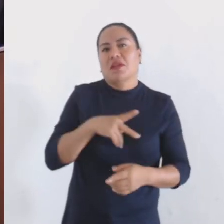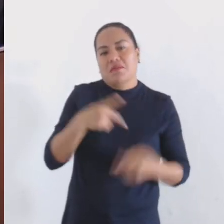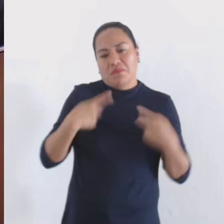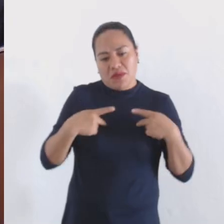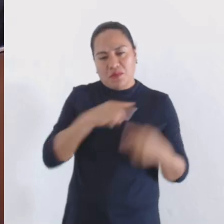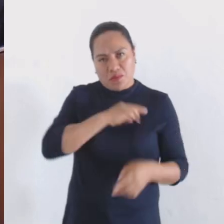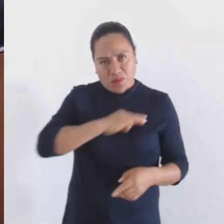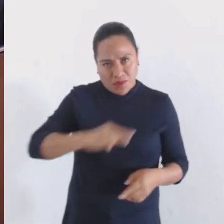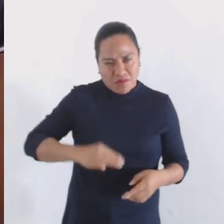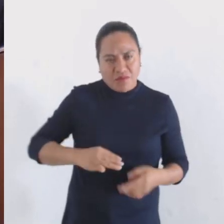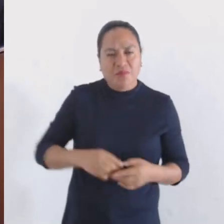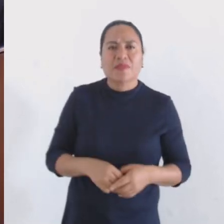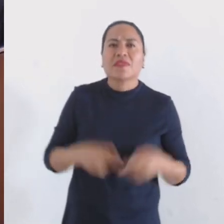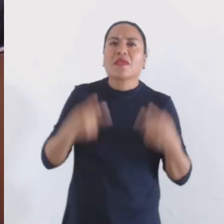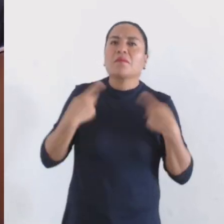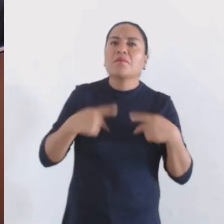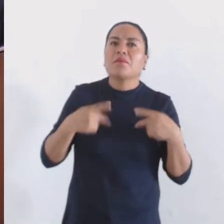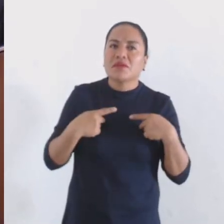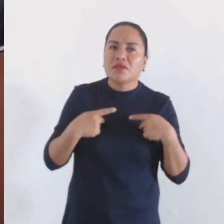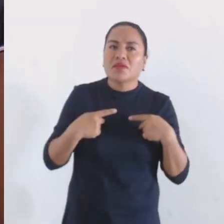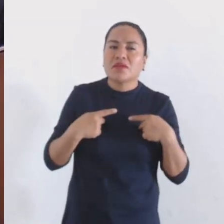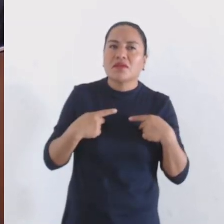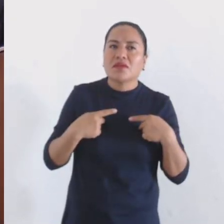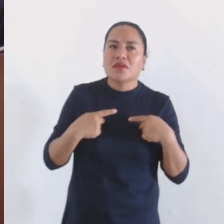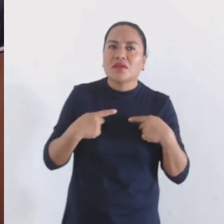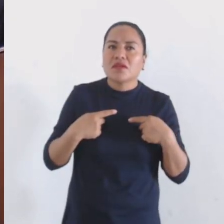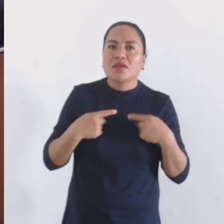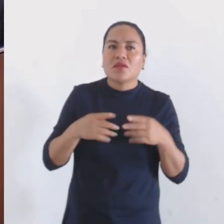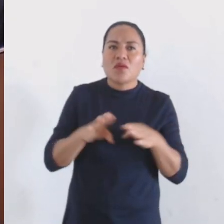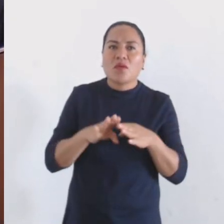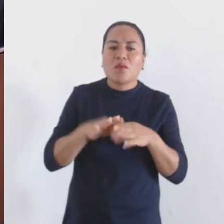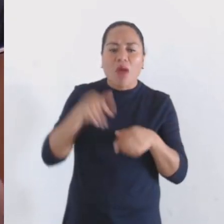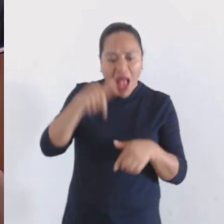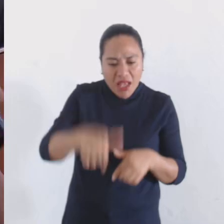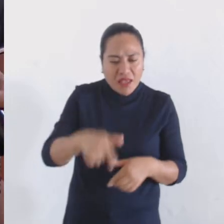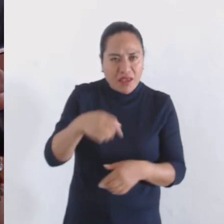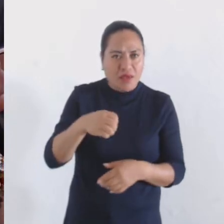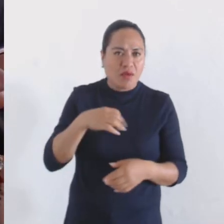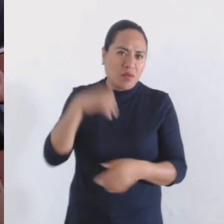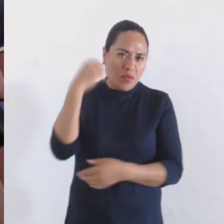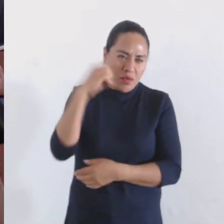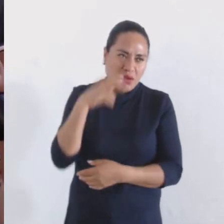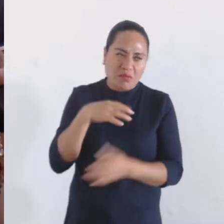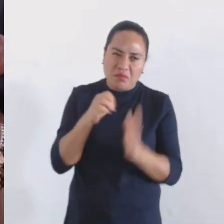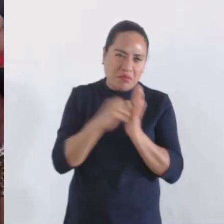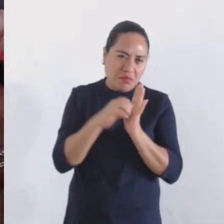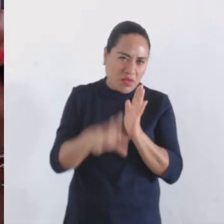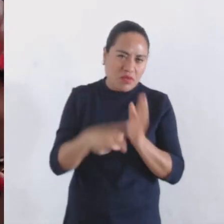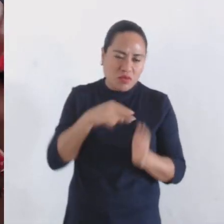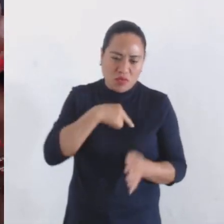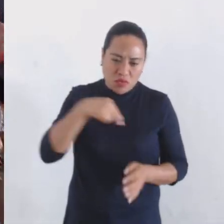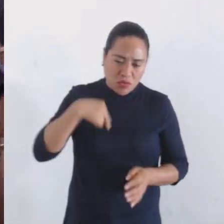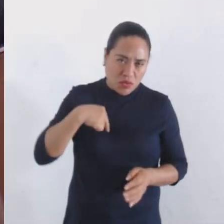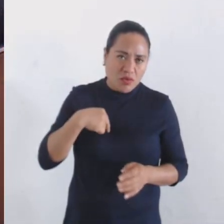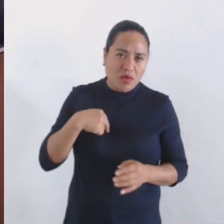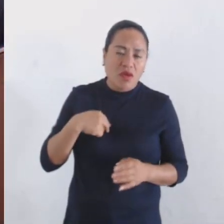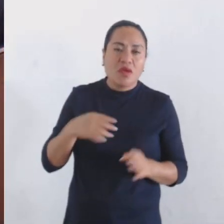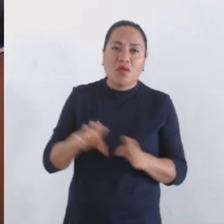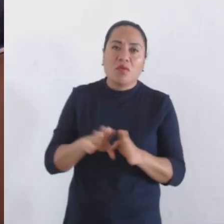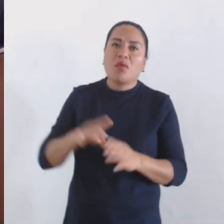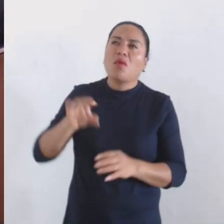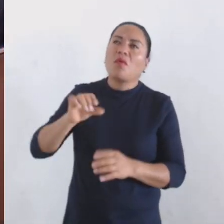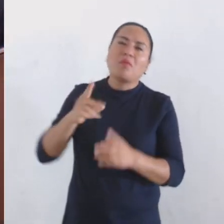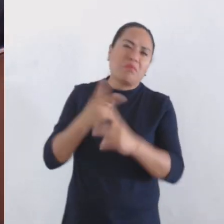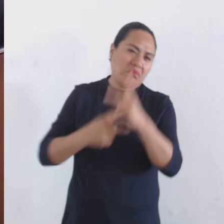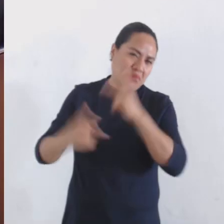para los ciudadanos que entran en el territorio. En nuestro caso nos ha pasado que vienen